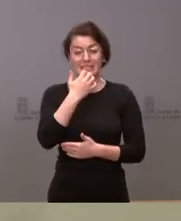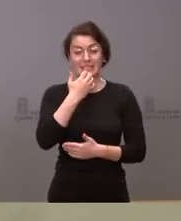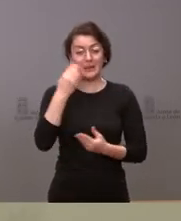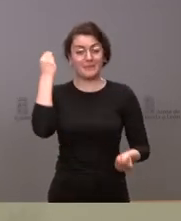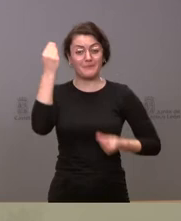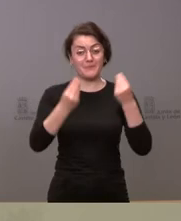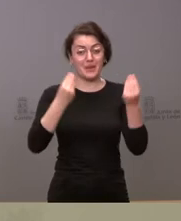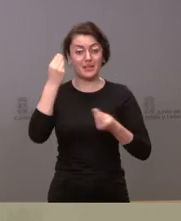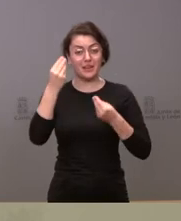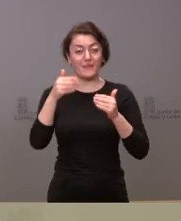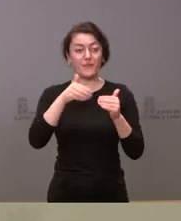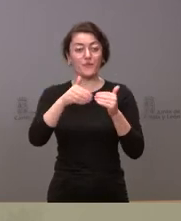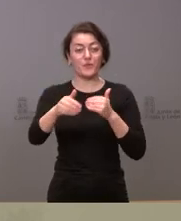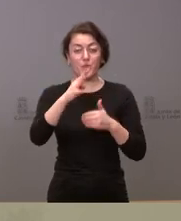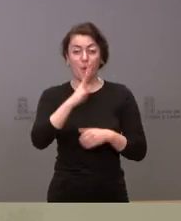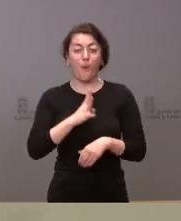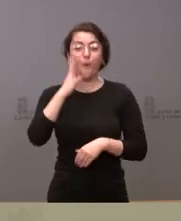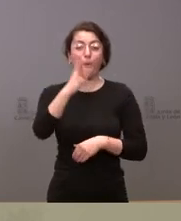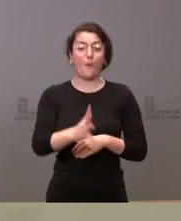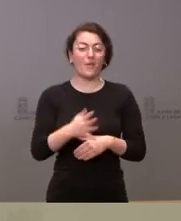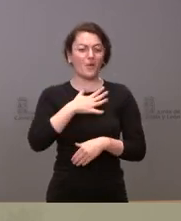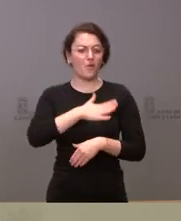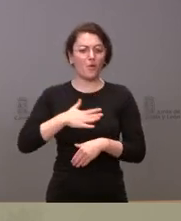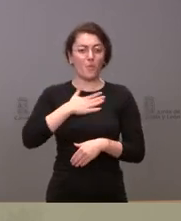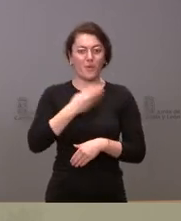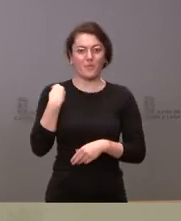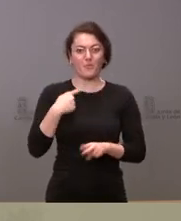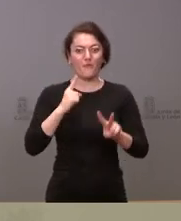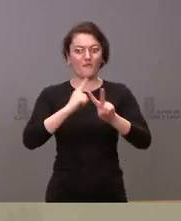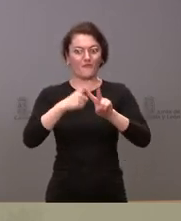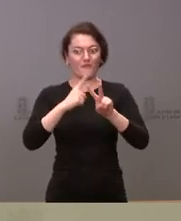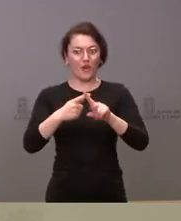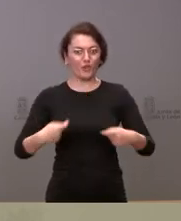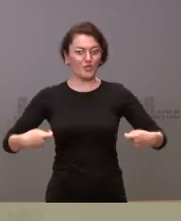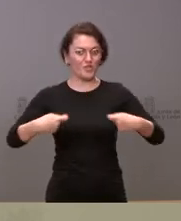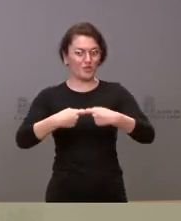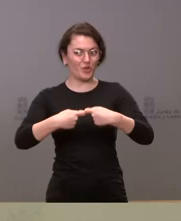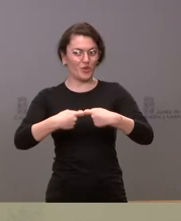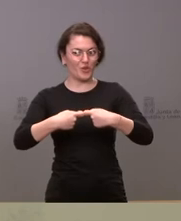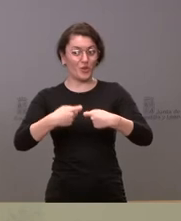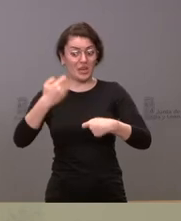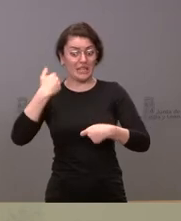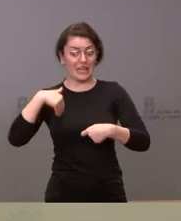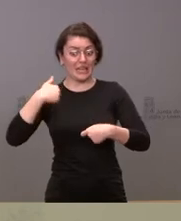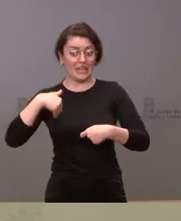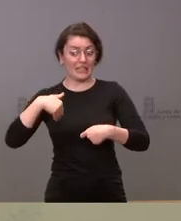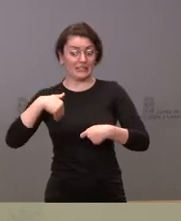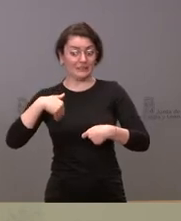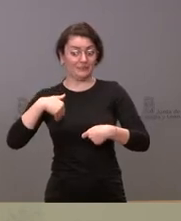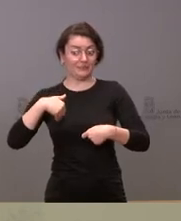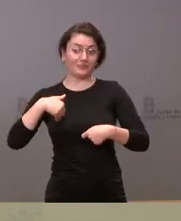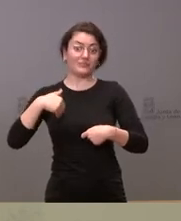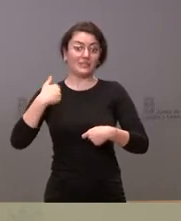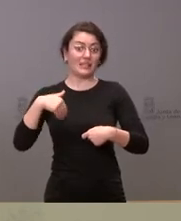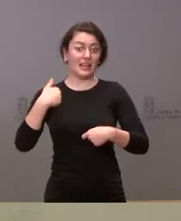legislatura cómoda con Vox como socio de gobierno después de que se haya cerrado prácticamente todo lo que